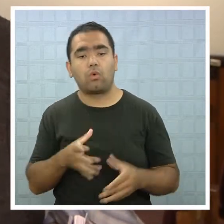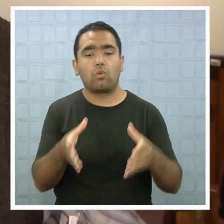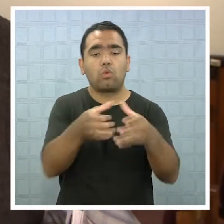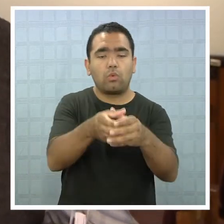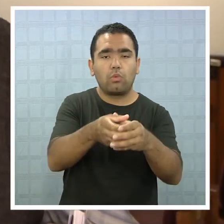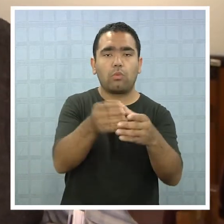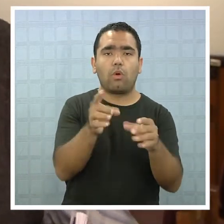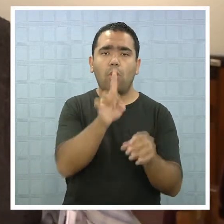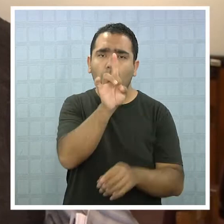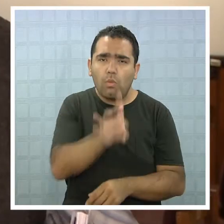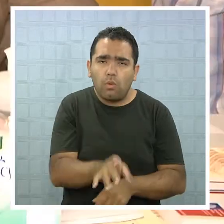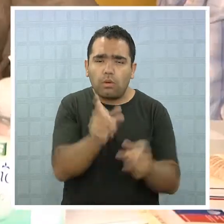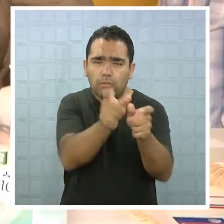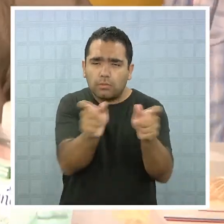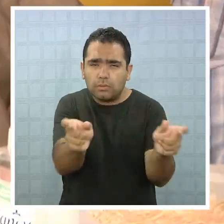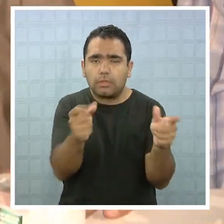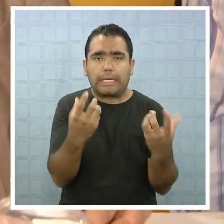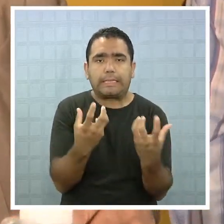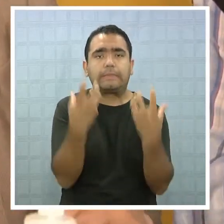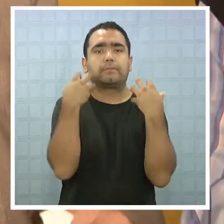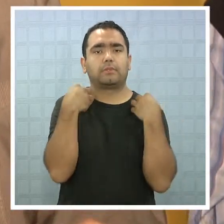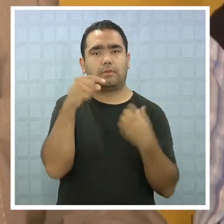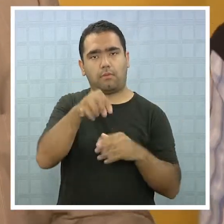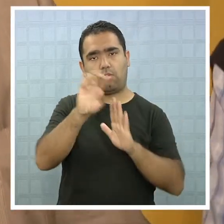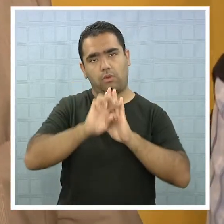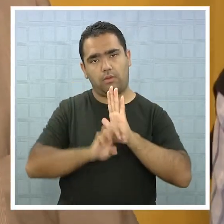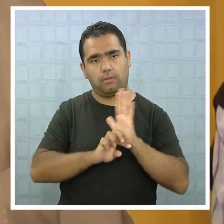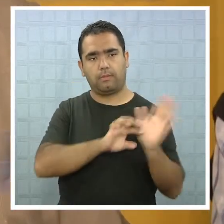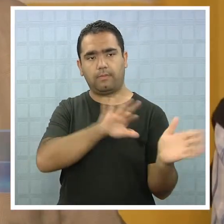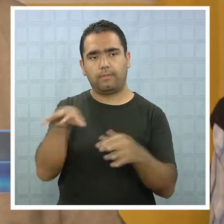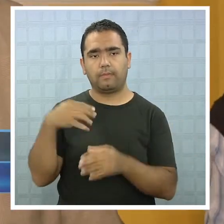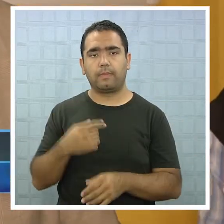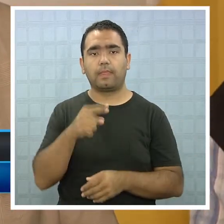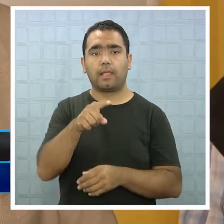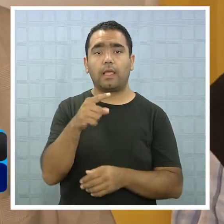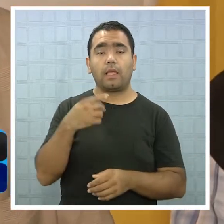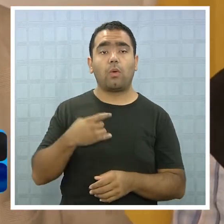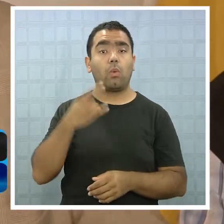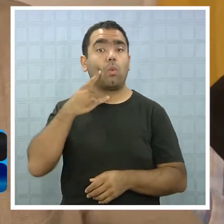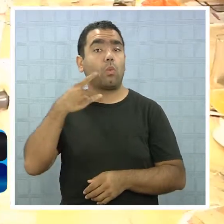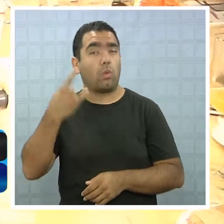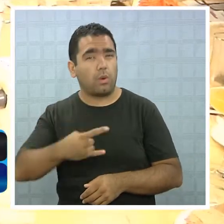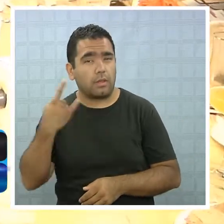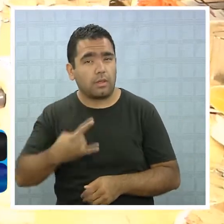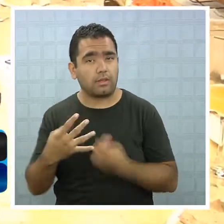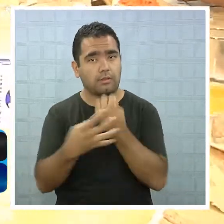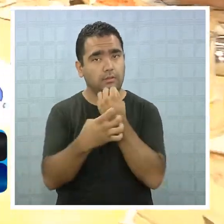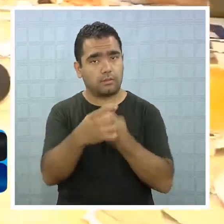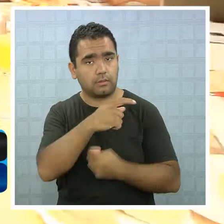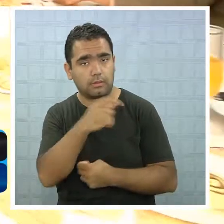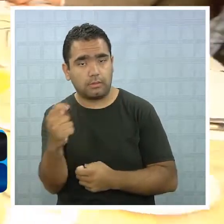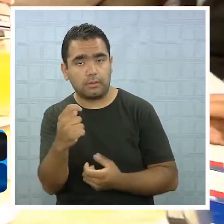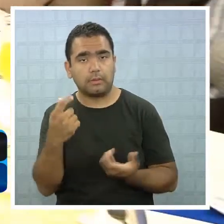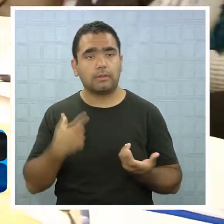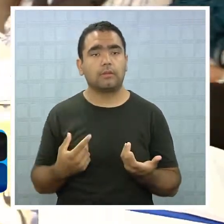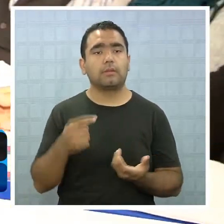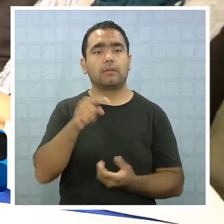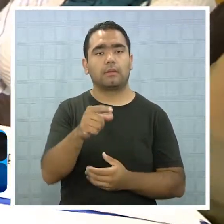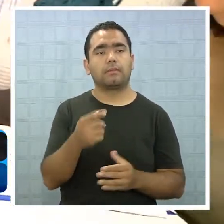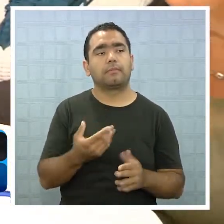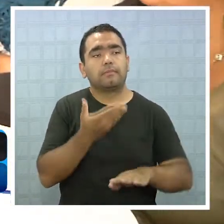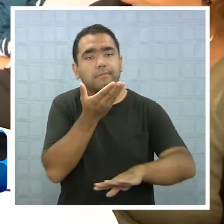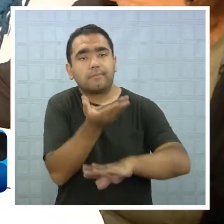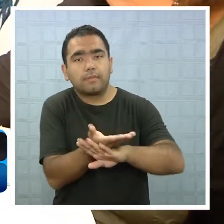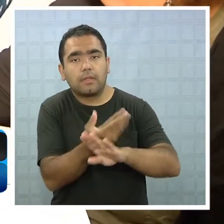un personal para eso, para puro entregar los comodatos. Dada la situación de emergencia que vive la región, los dirigentes solicitaron la